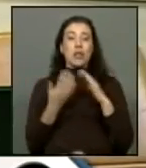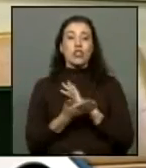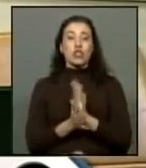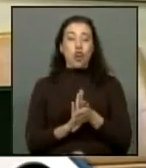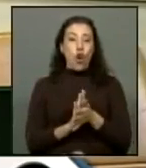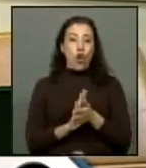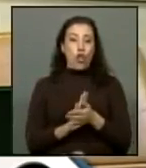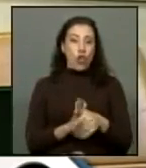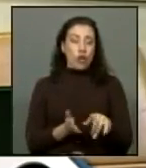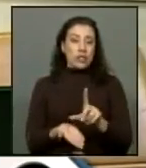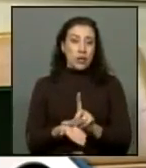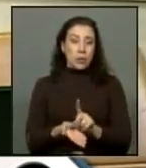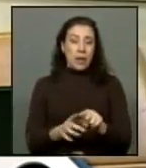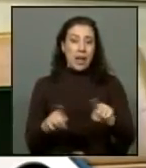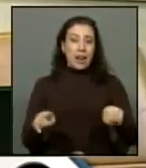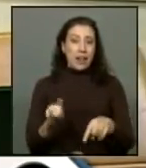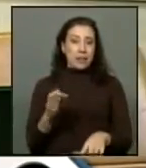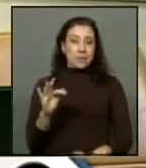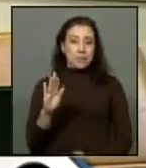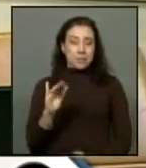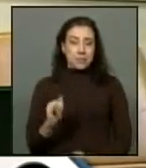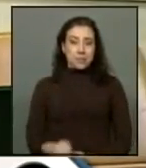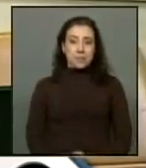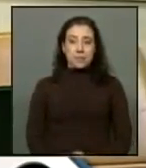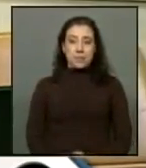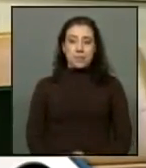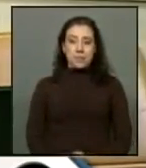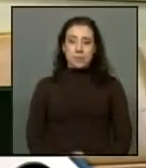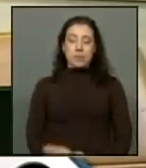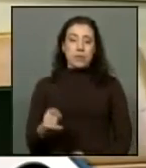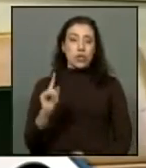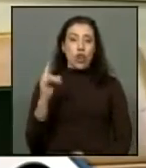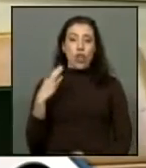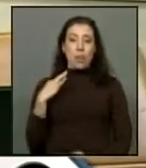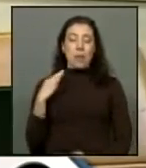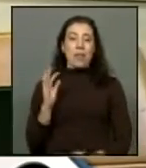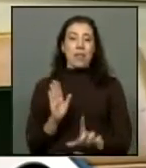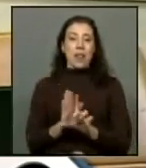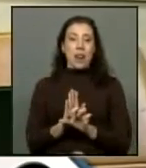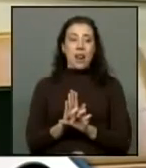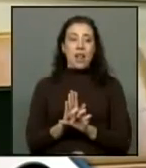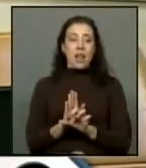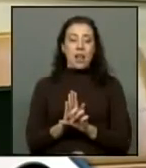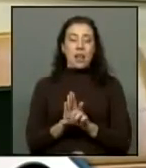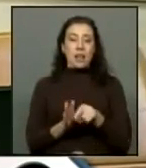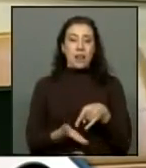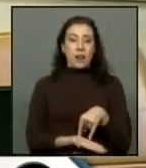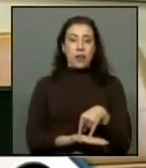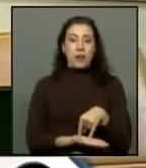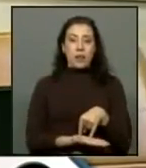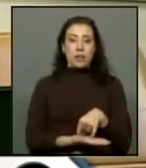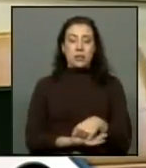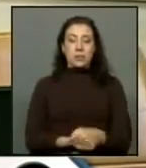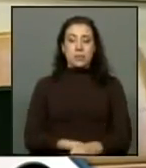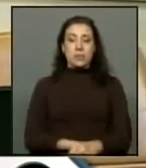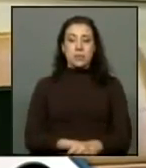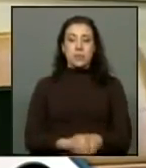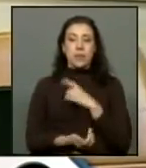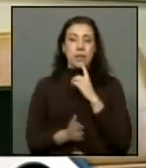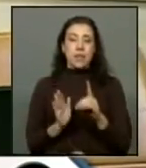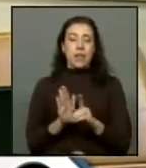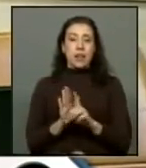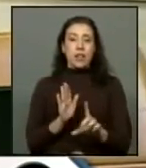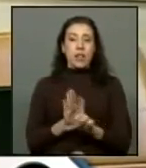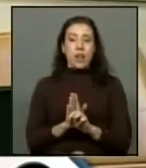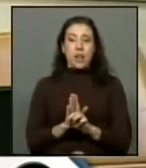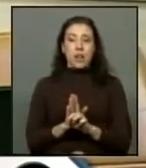parque industrial. Hacer aquello no depende de una ley que tenga que pasar por este Congreso. Según el decreto con fuerza